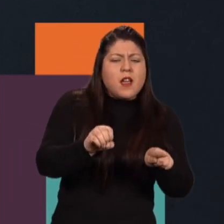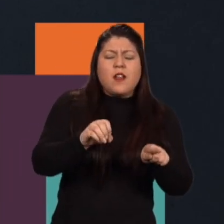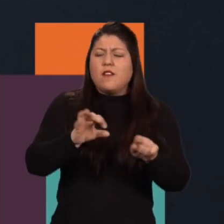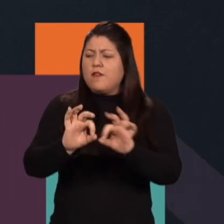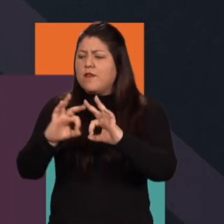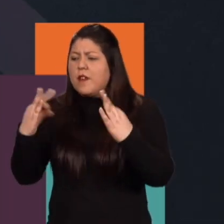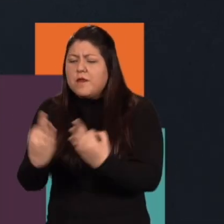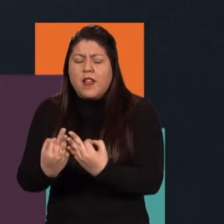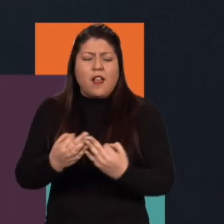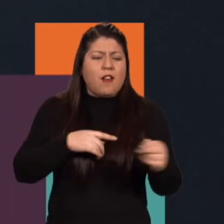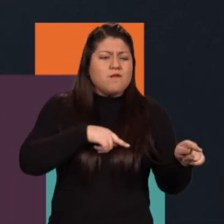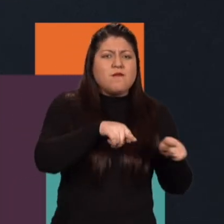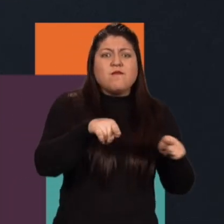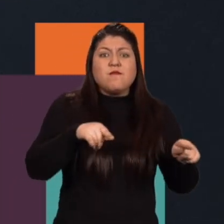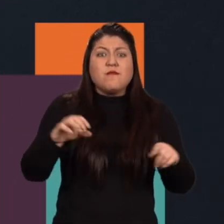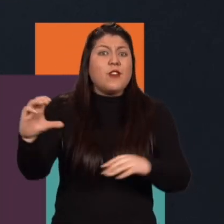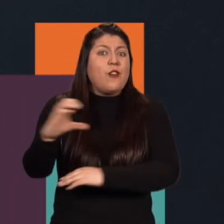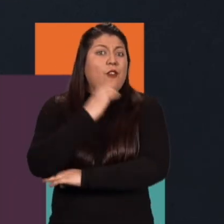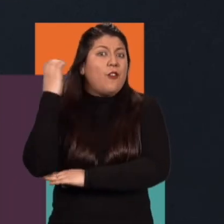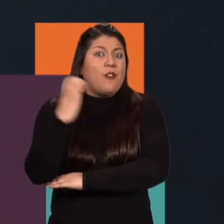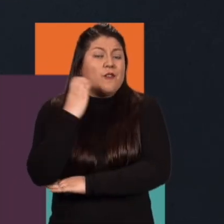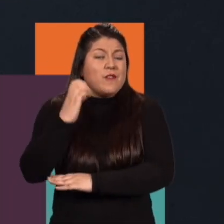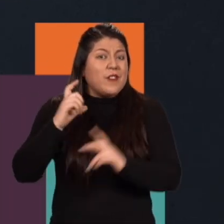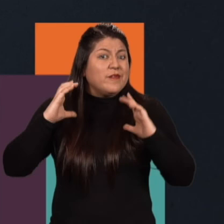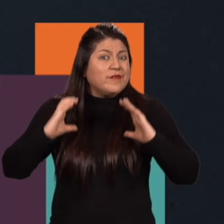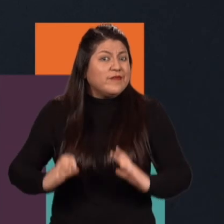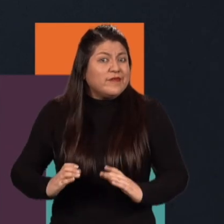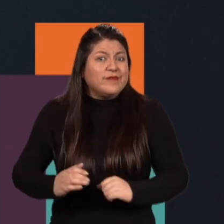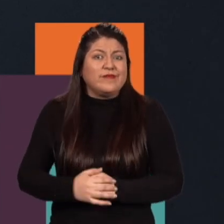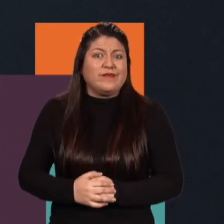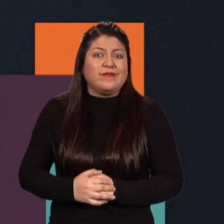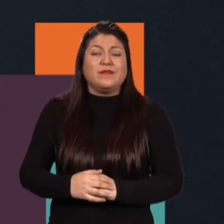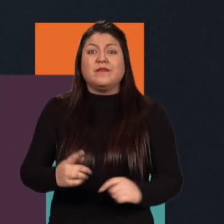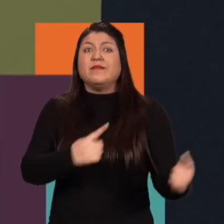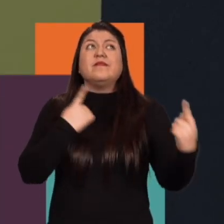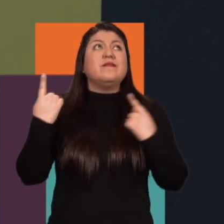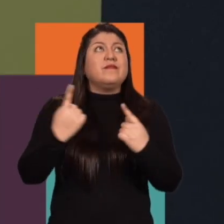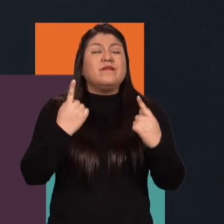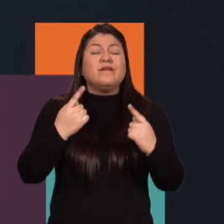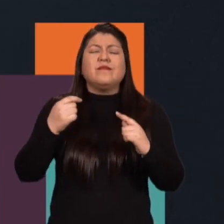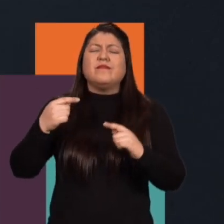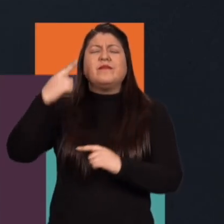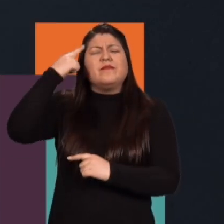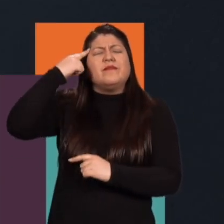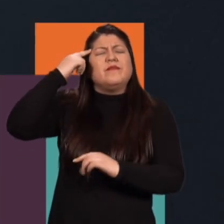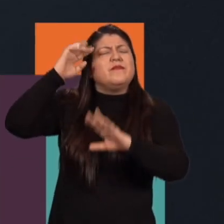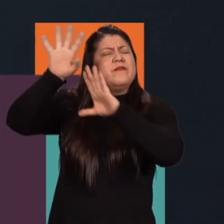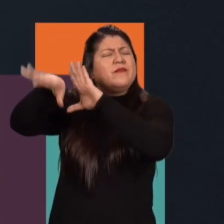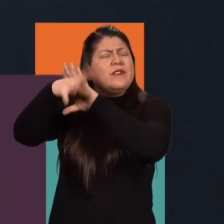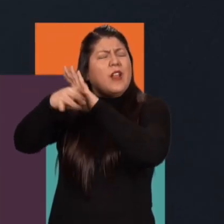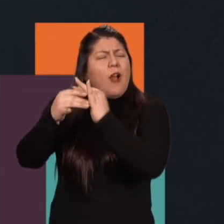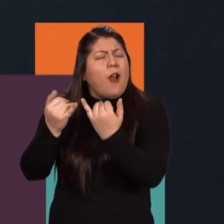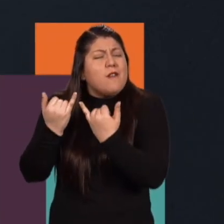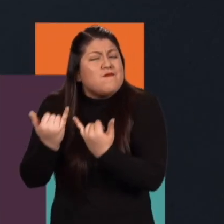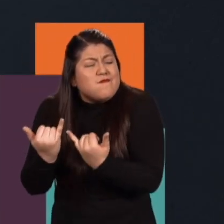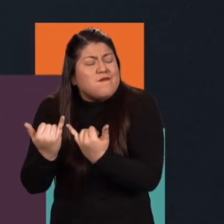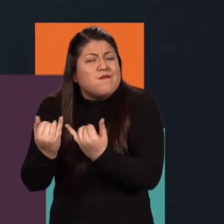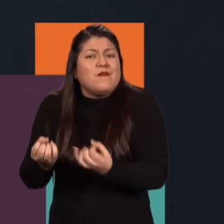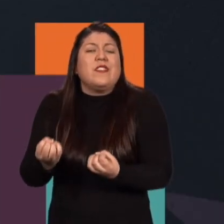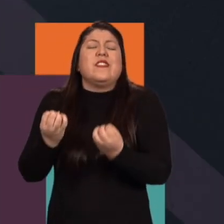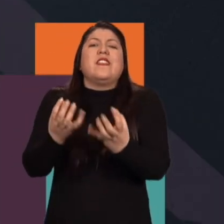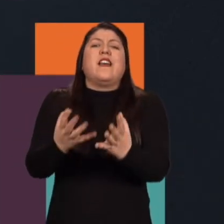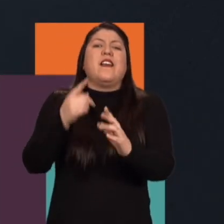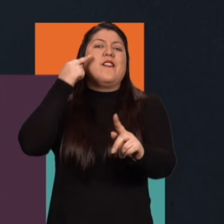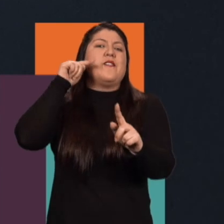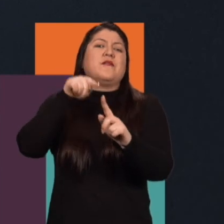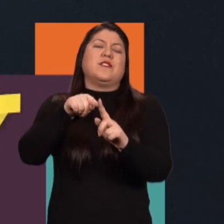ciudadano como padre como hermano como familia en general y como colombiano entonces creo que mientras la